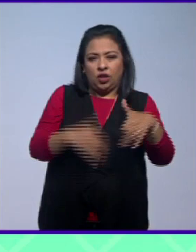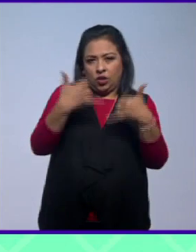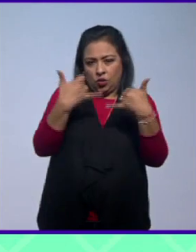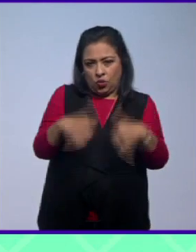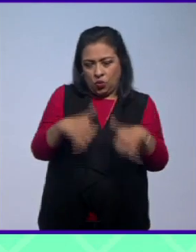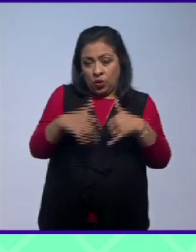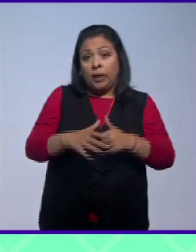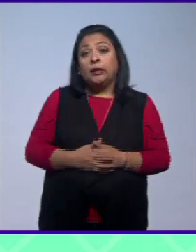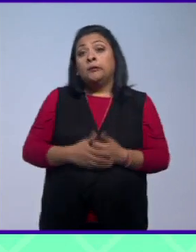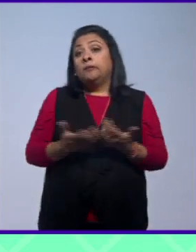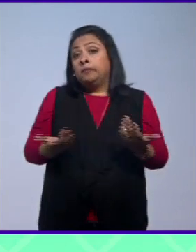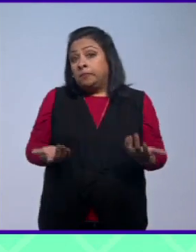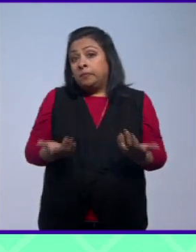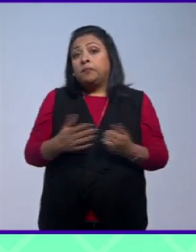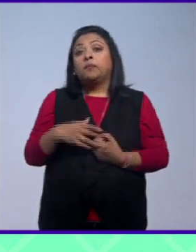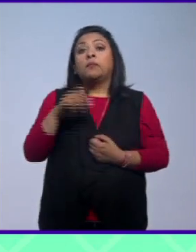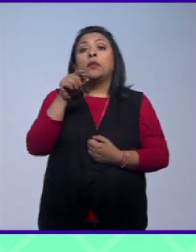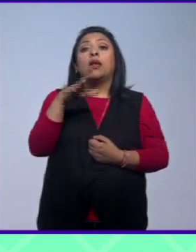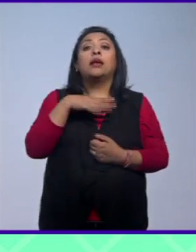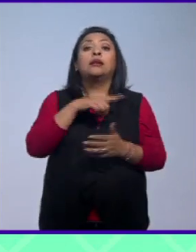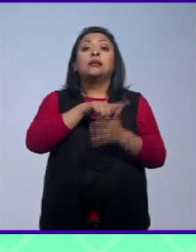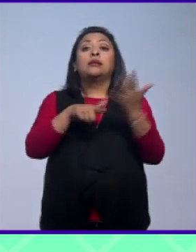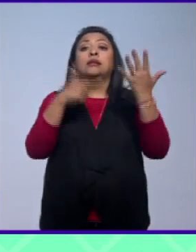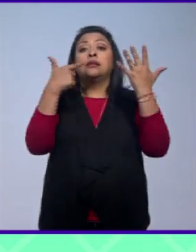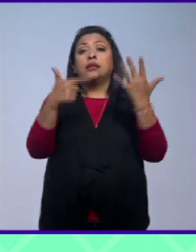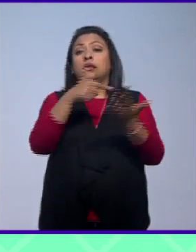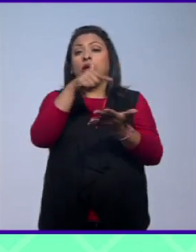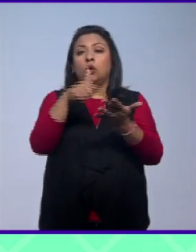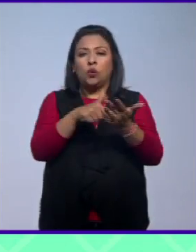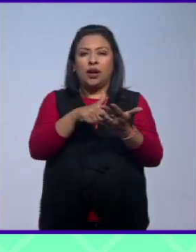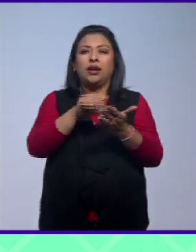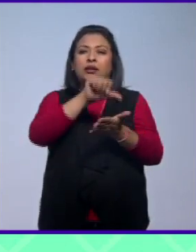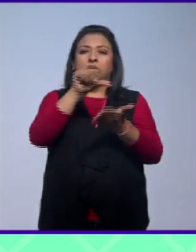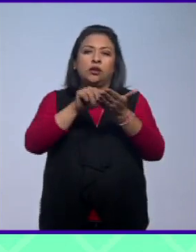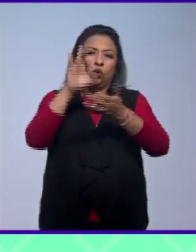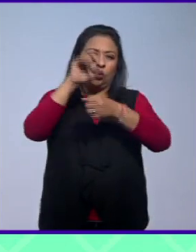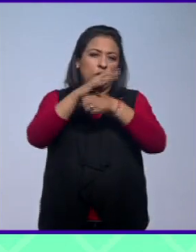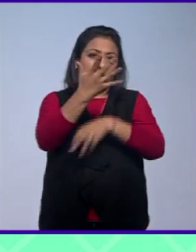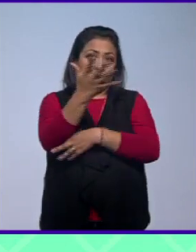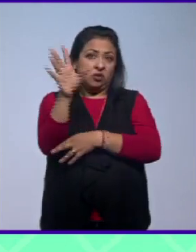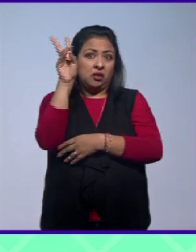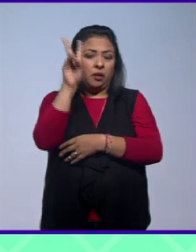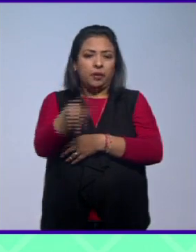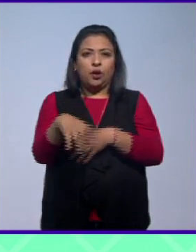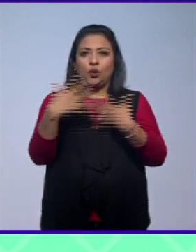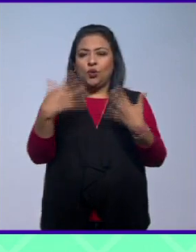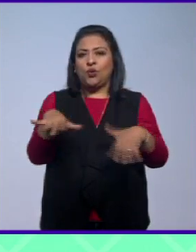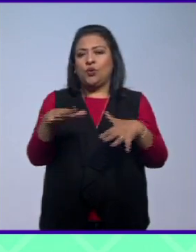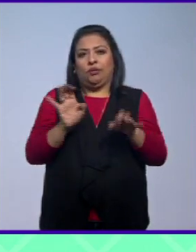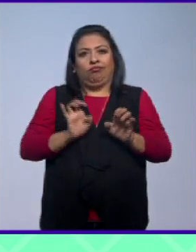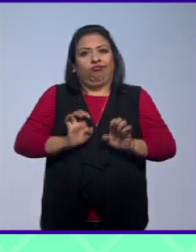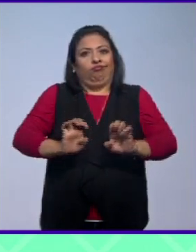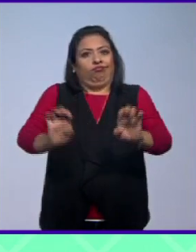y bueno pues además con siete espacios del centro cultural del bosque estamos verdaderamente de manteles largos